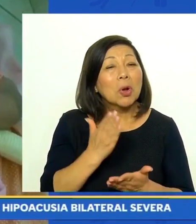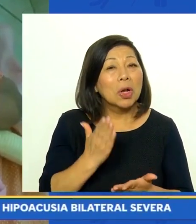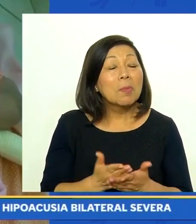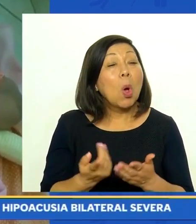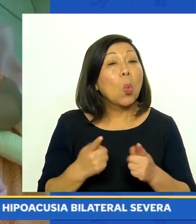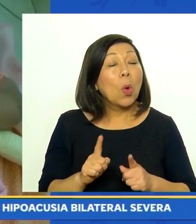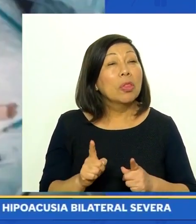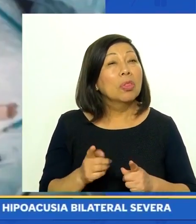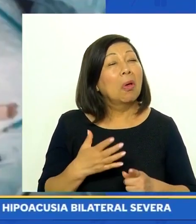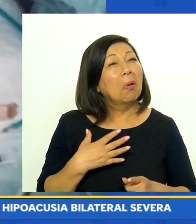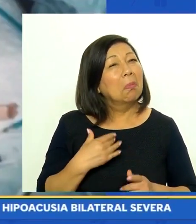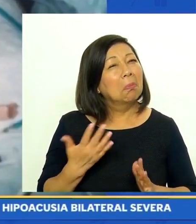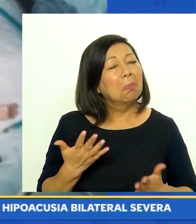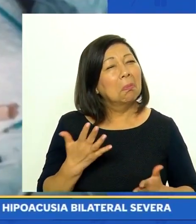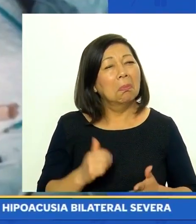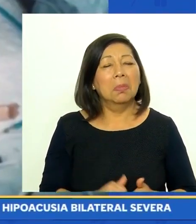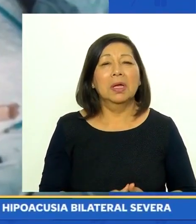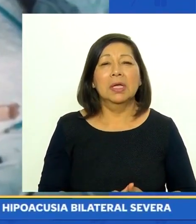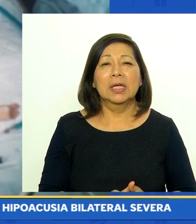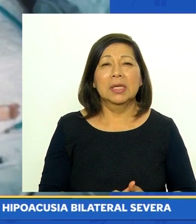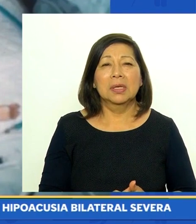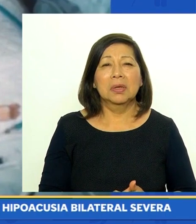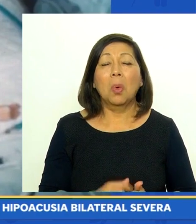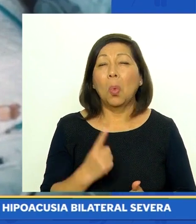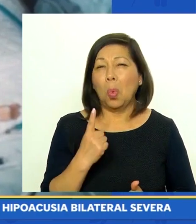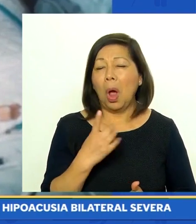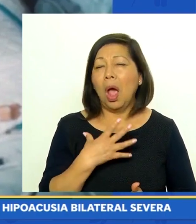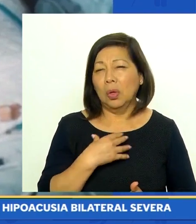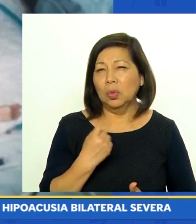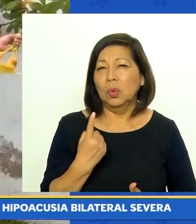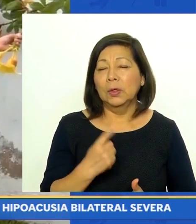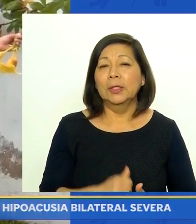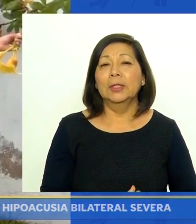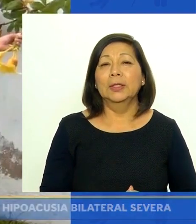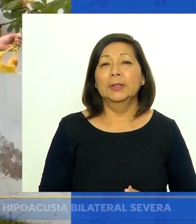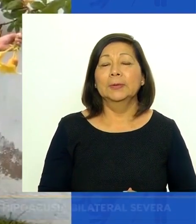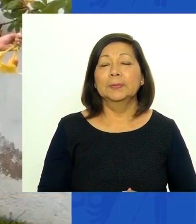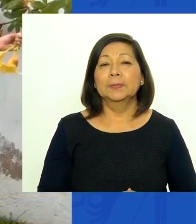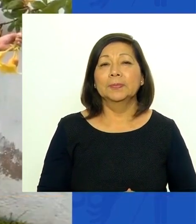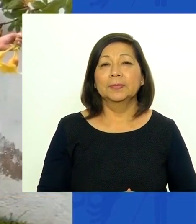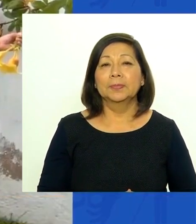audición. Fue cuando ella tendría aproximadamente un año de edad.